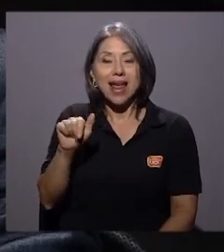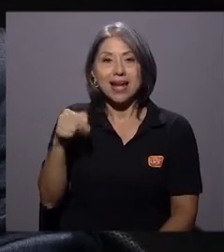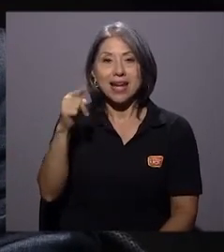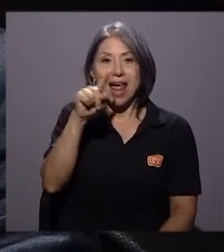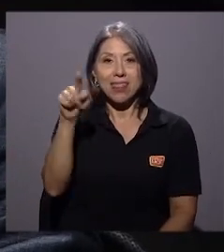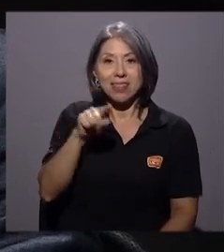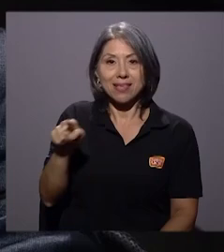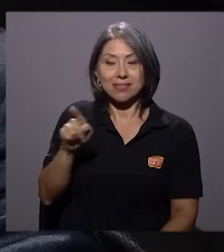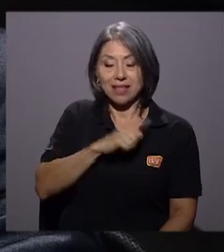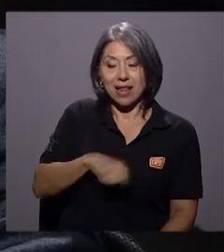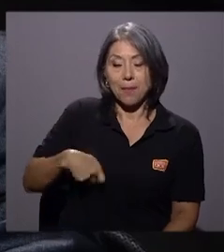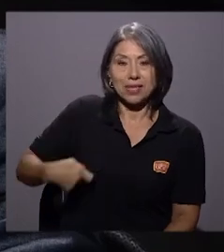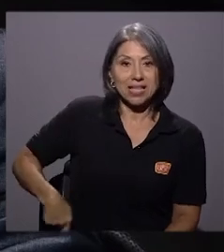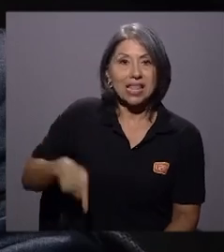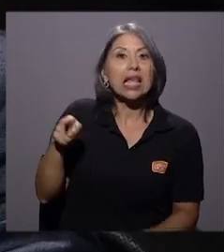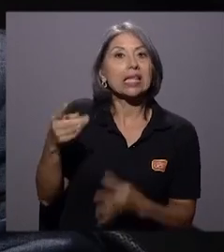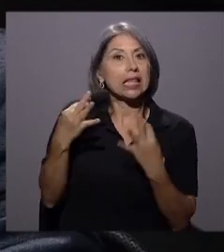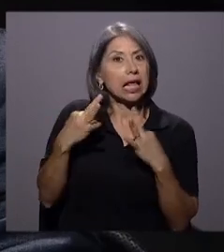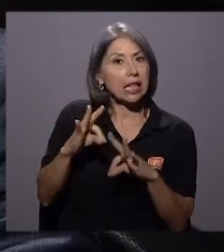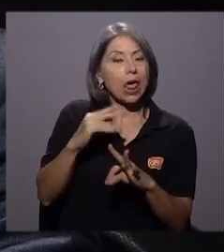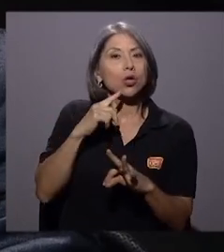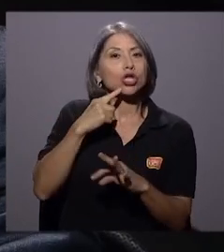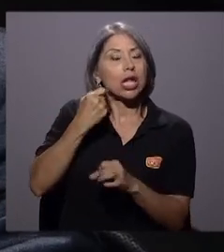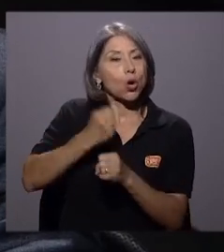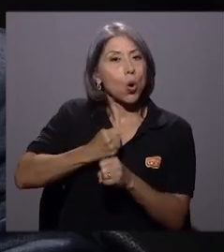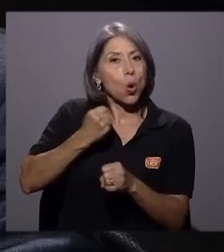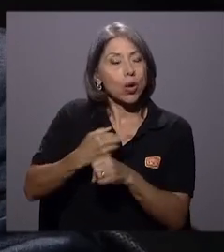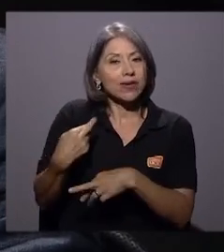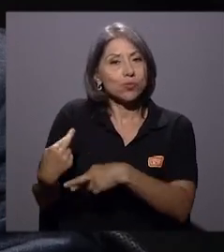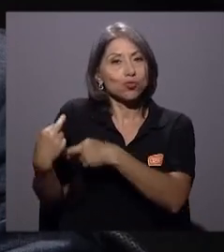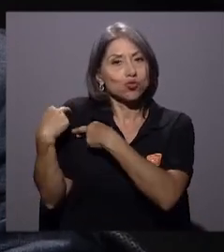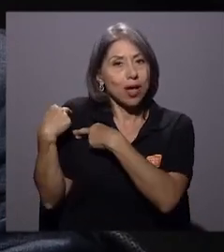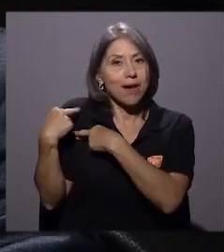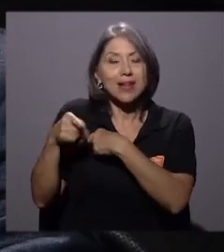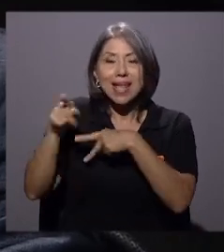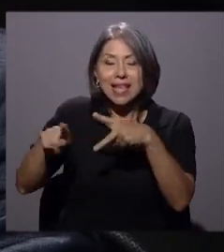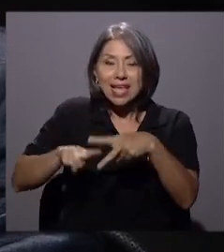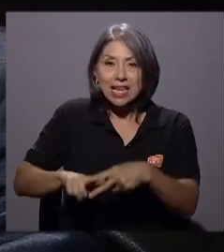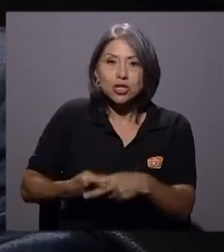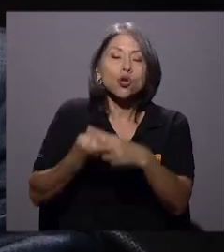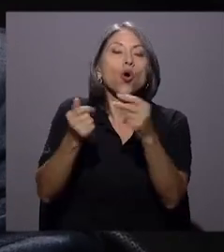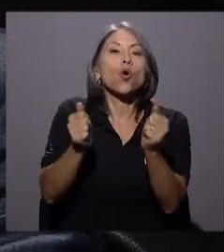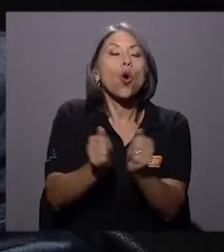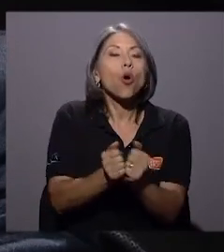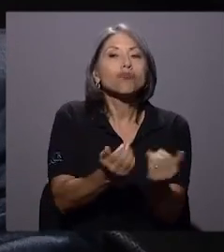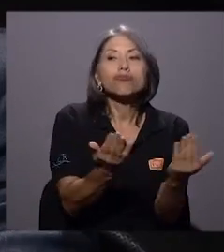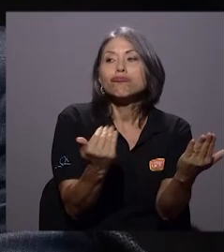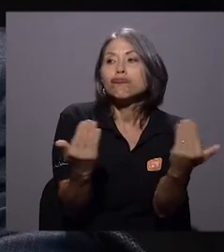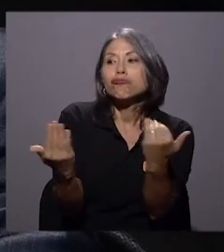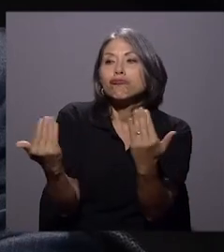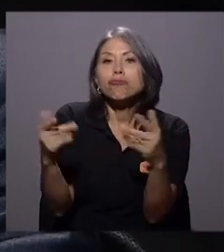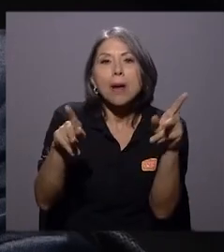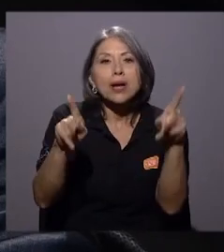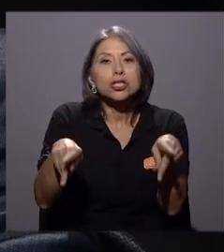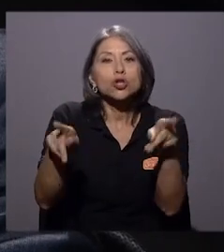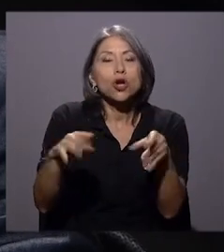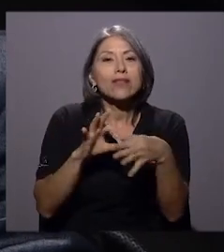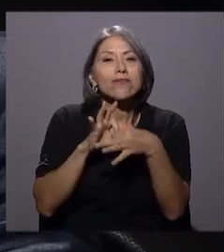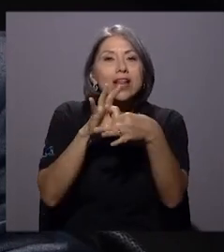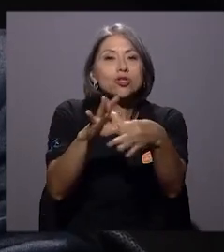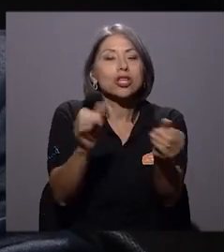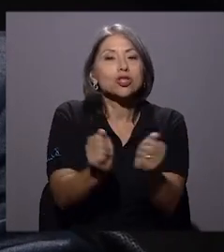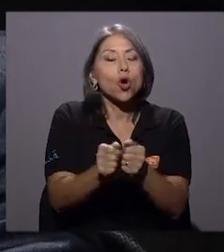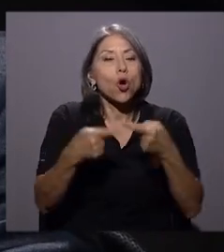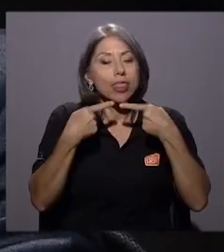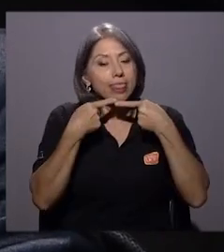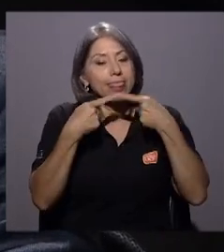esa comisión. Ha intentado hacer un trabajo muy serio, responsable. Inició con las comparecencias de las personas que tienen relación con este decreto y con